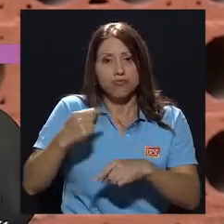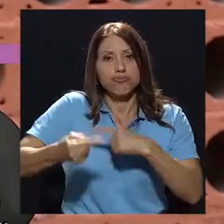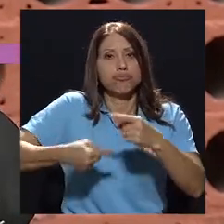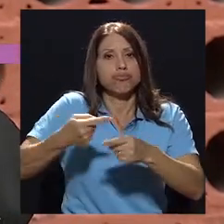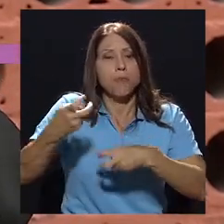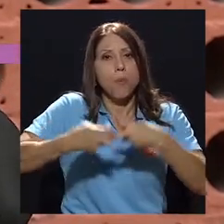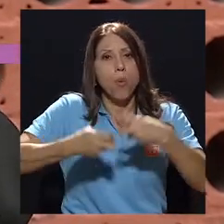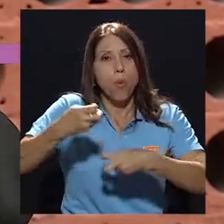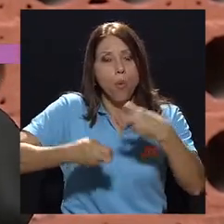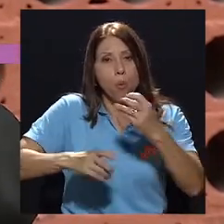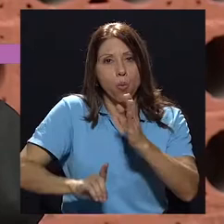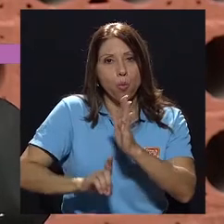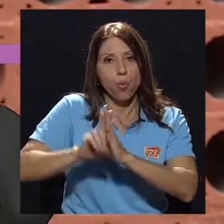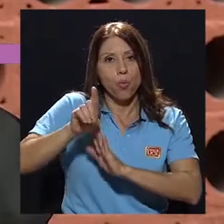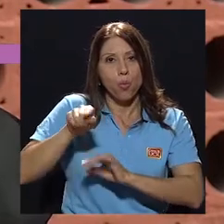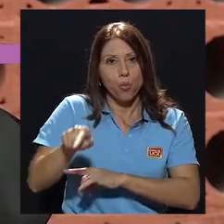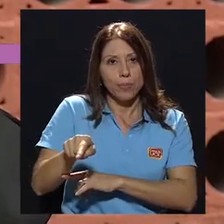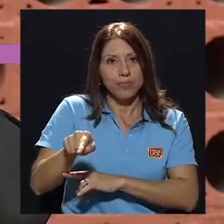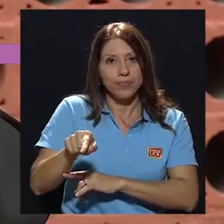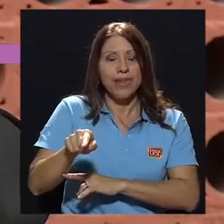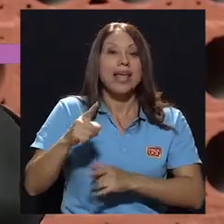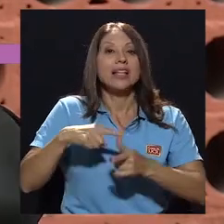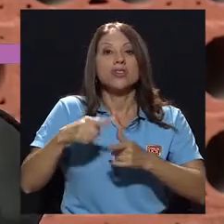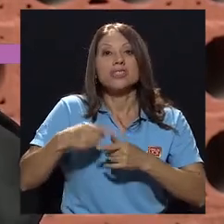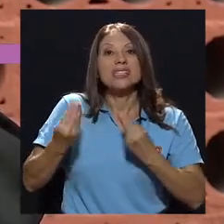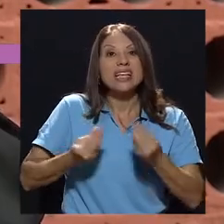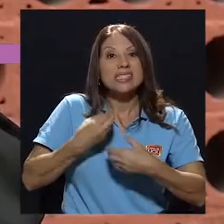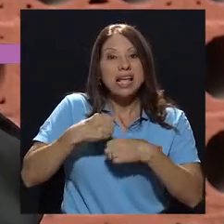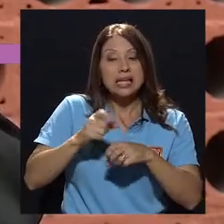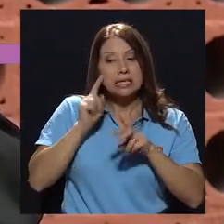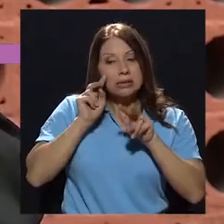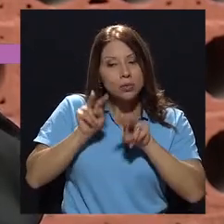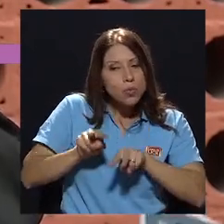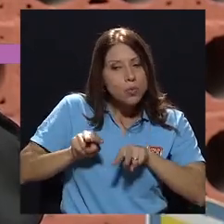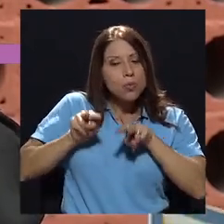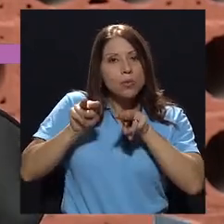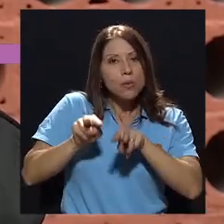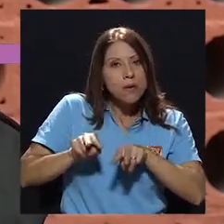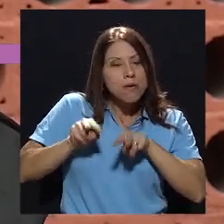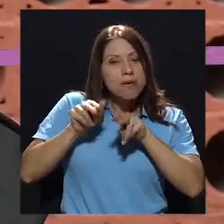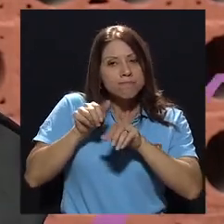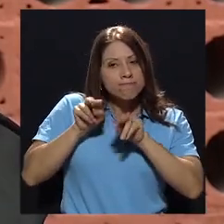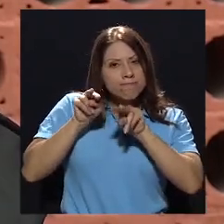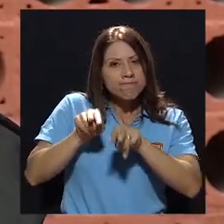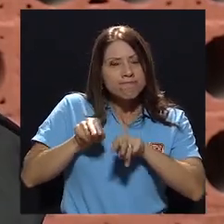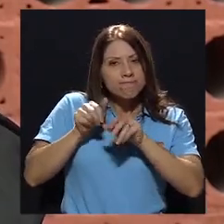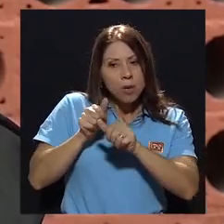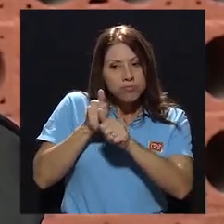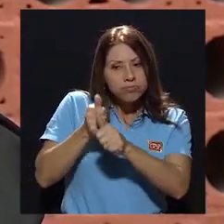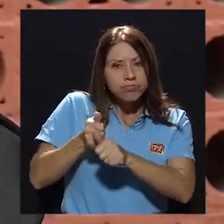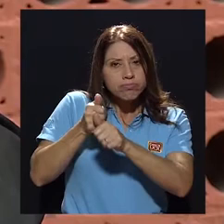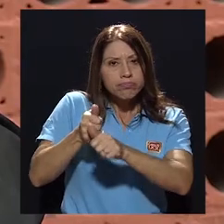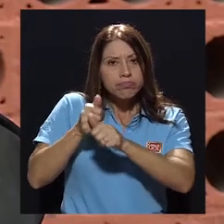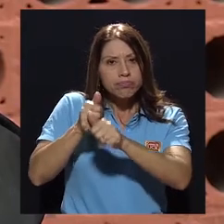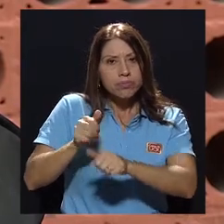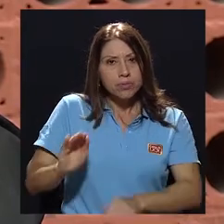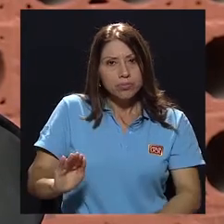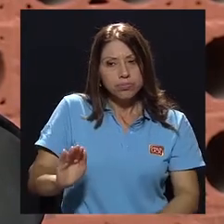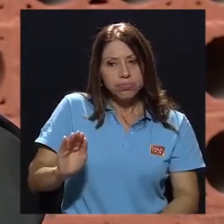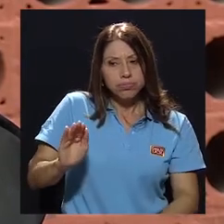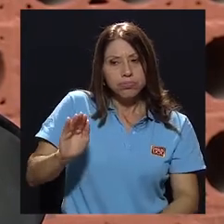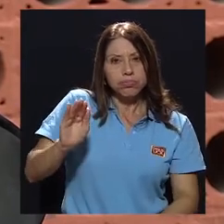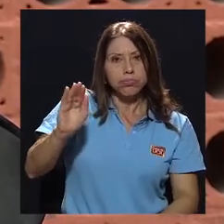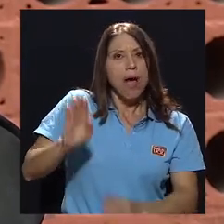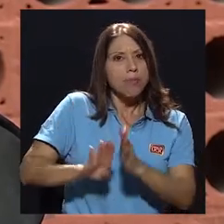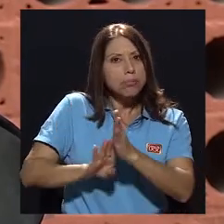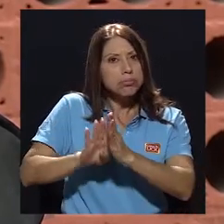desarrollo. Entonces, por eso lo que se hace es darle seguimiento a el crecimiento y el desarrollo que va